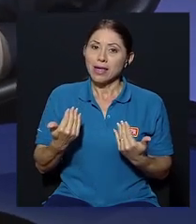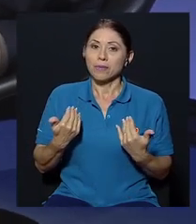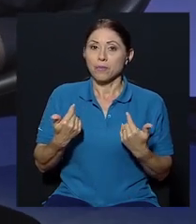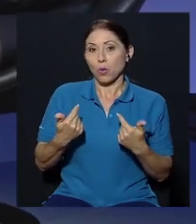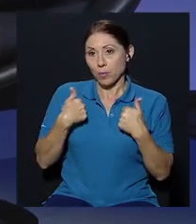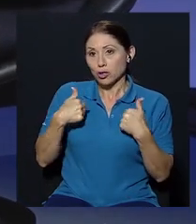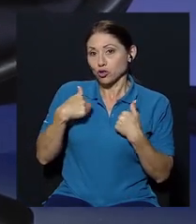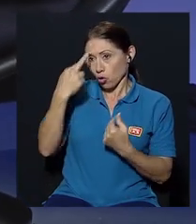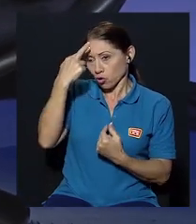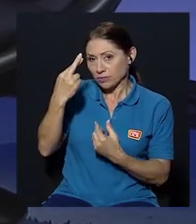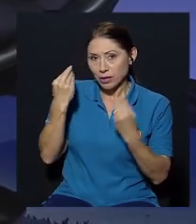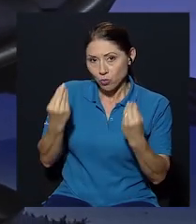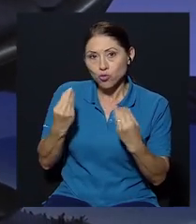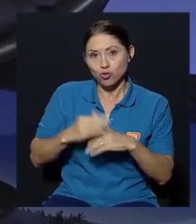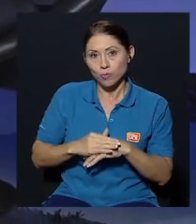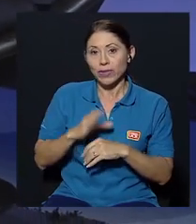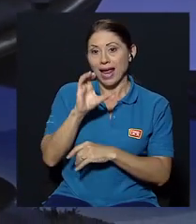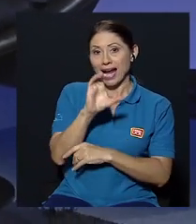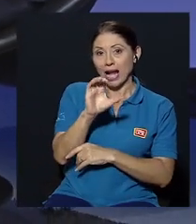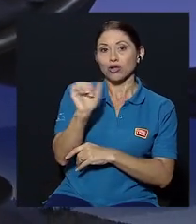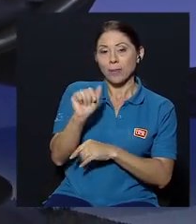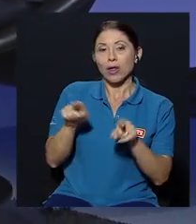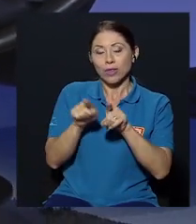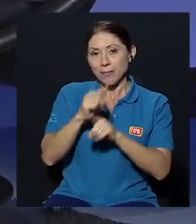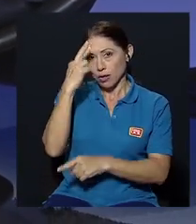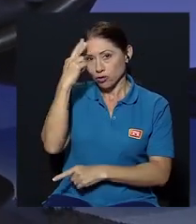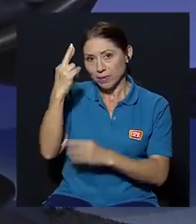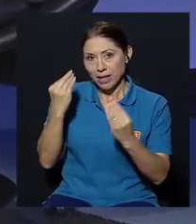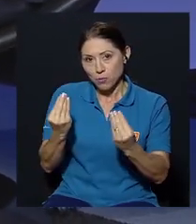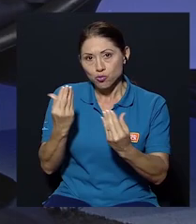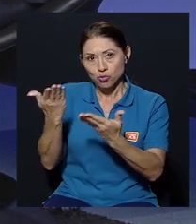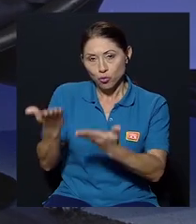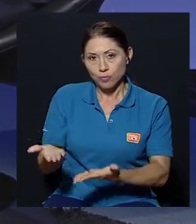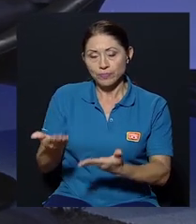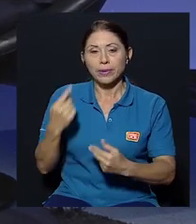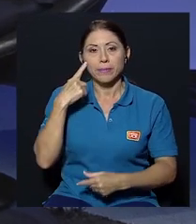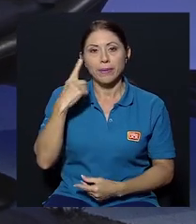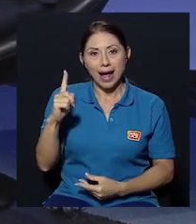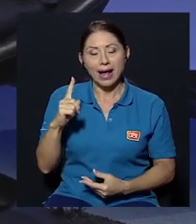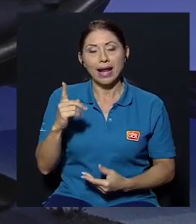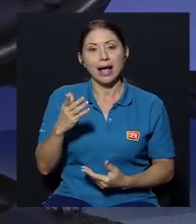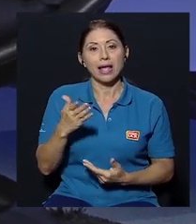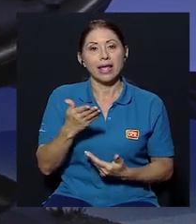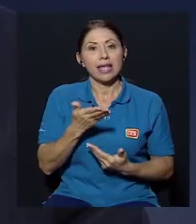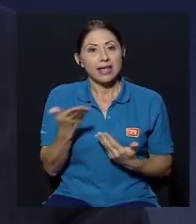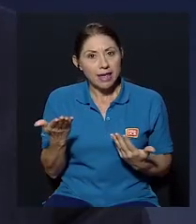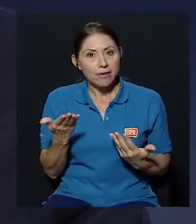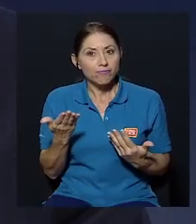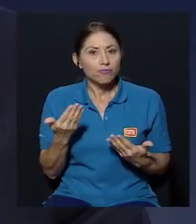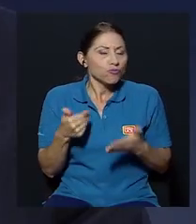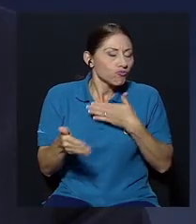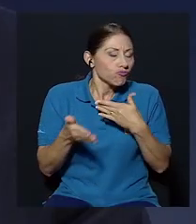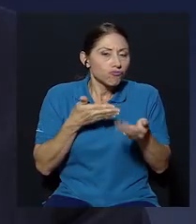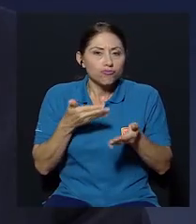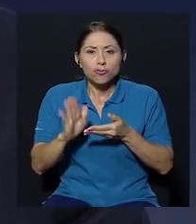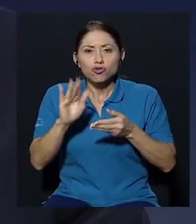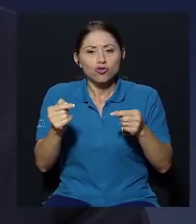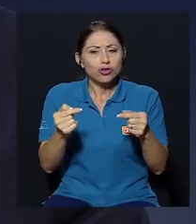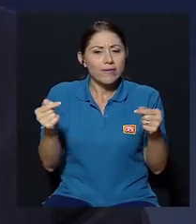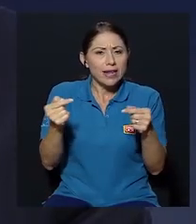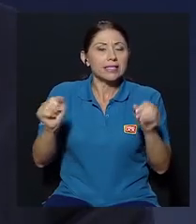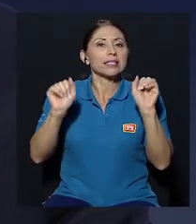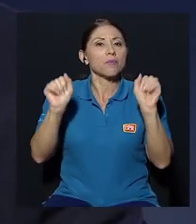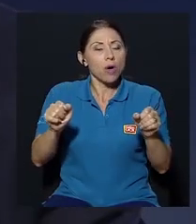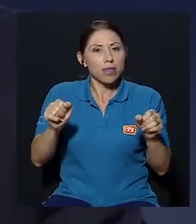entonces yo creo que hay espacio por lo menos yo lo respeto mucho Carlos Alvarado lo respeta mucho también para que